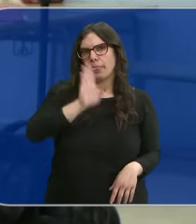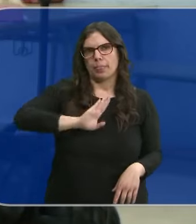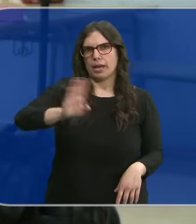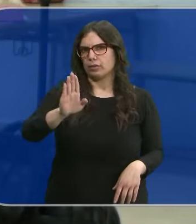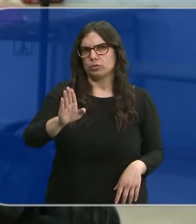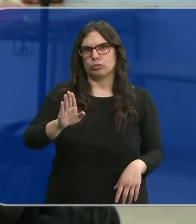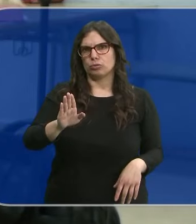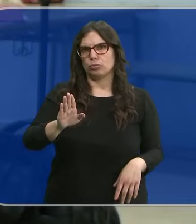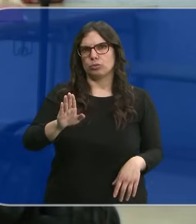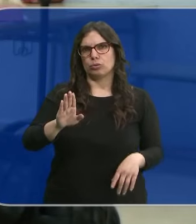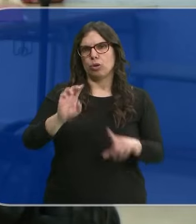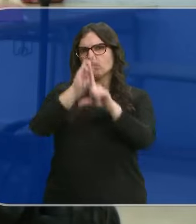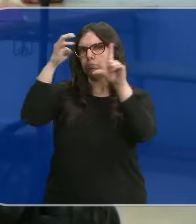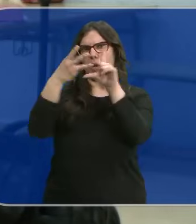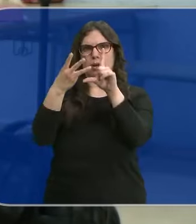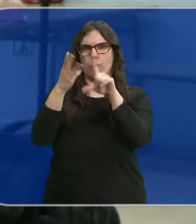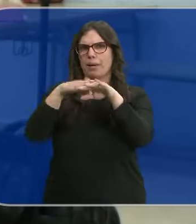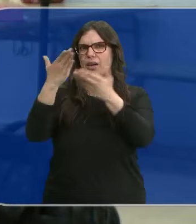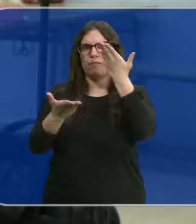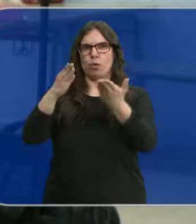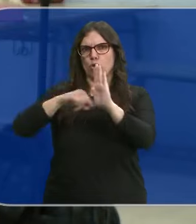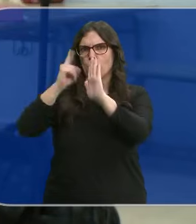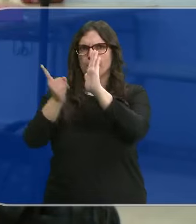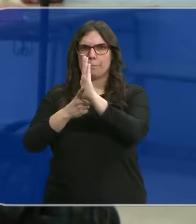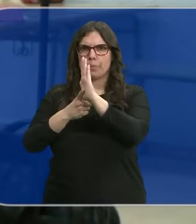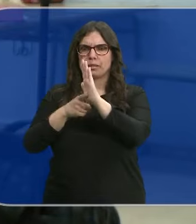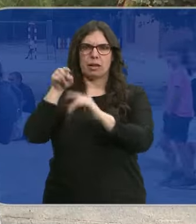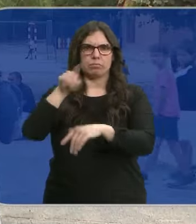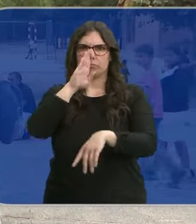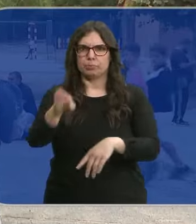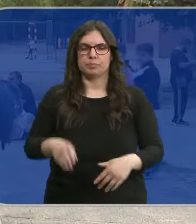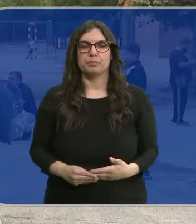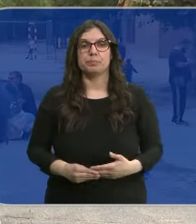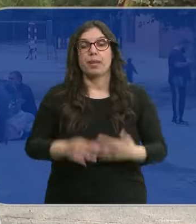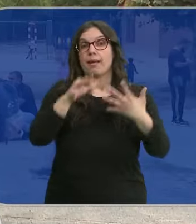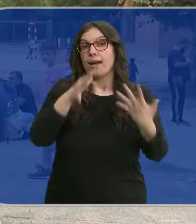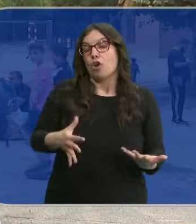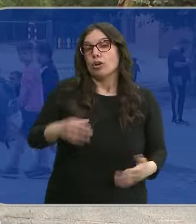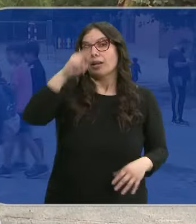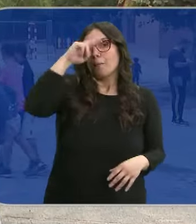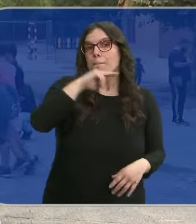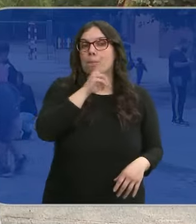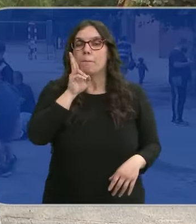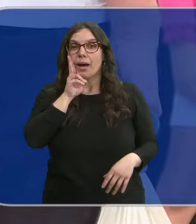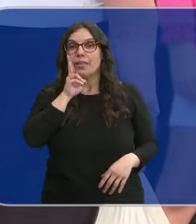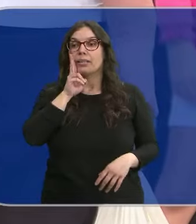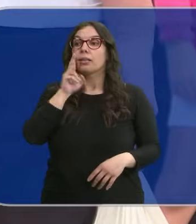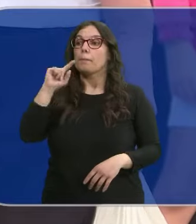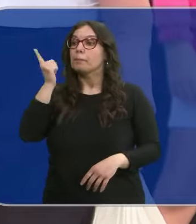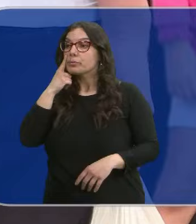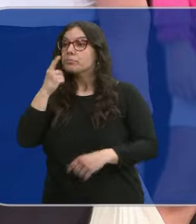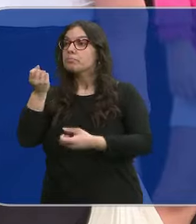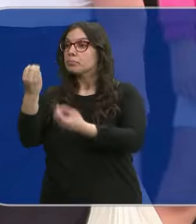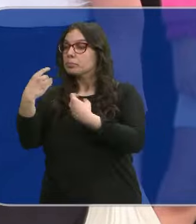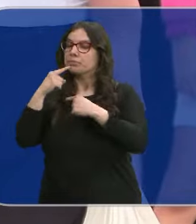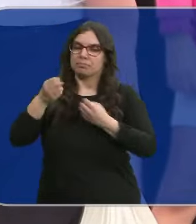de todas las formas con Estilus a nivel de evaluación completando las notas con ese programa. Ahora serán los padres quienes cuenten a sus hijos cómo